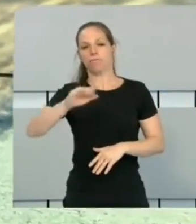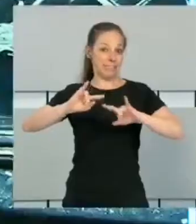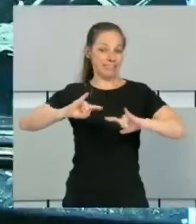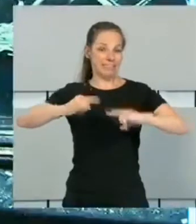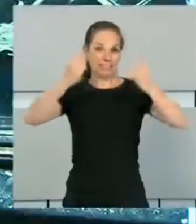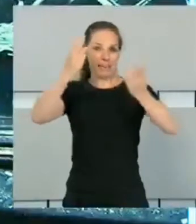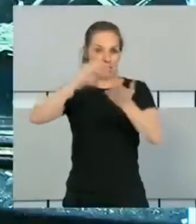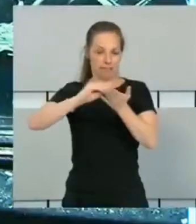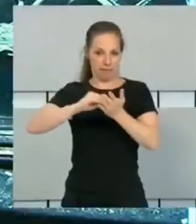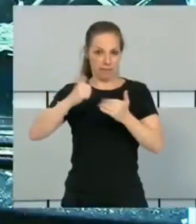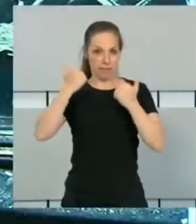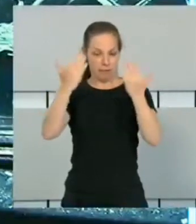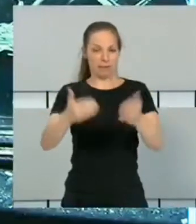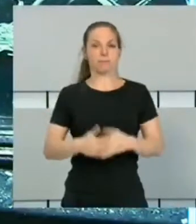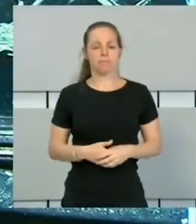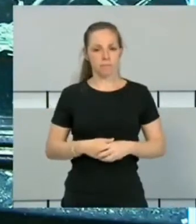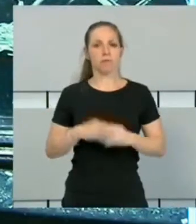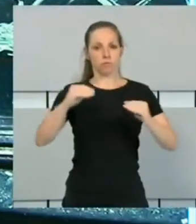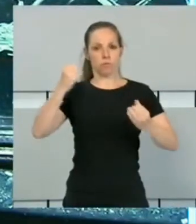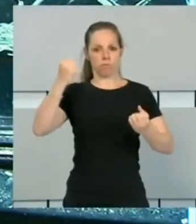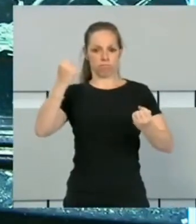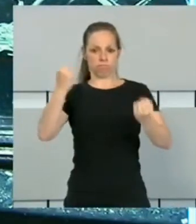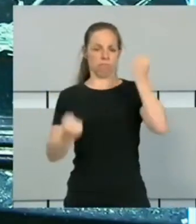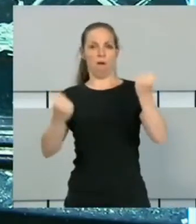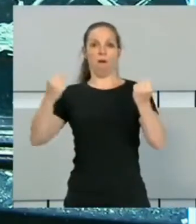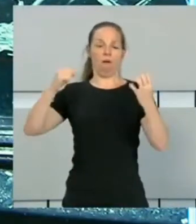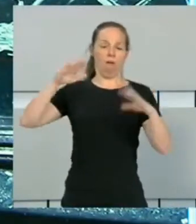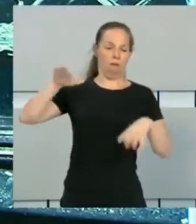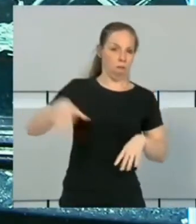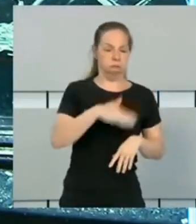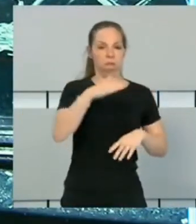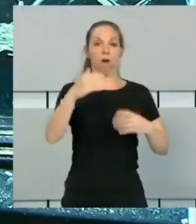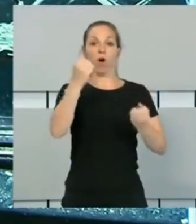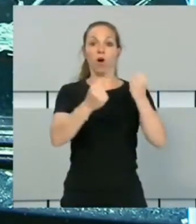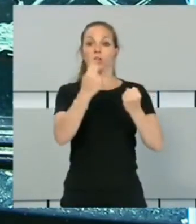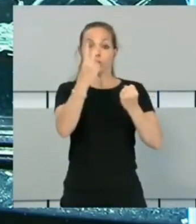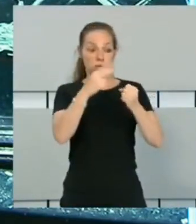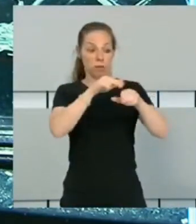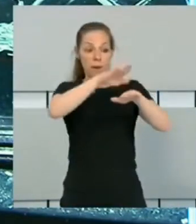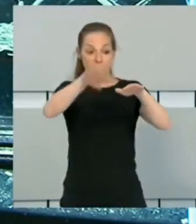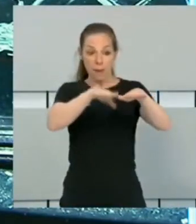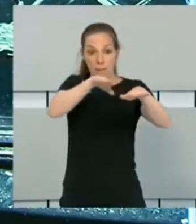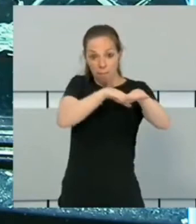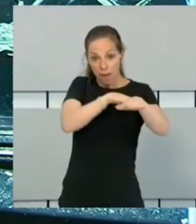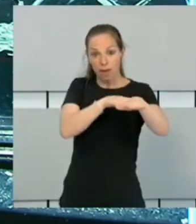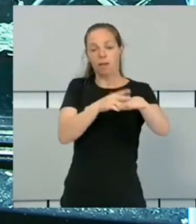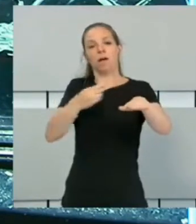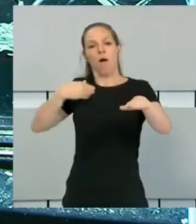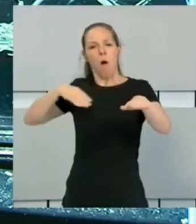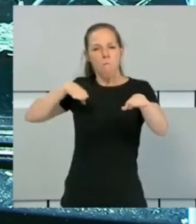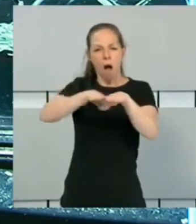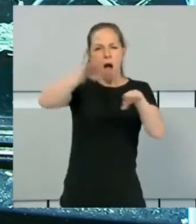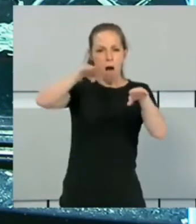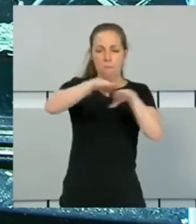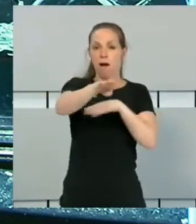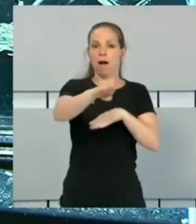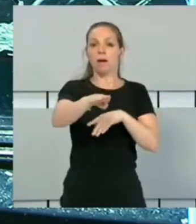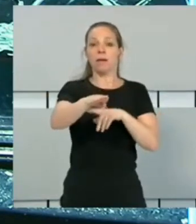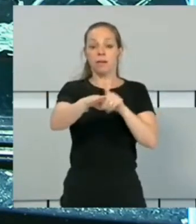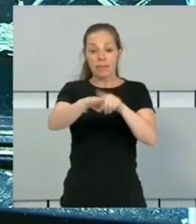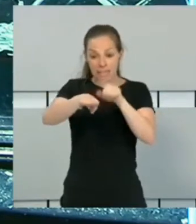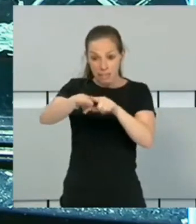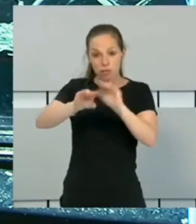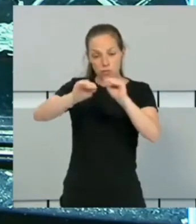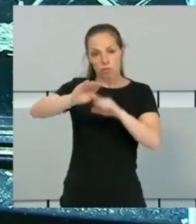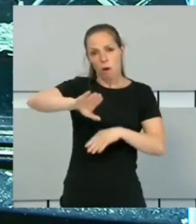dos heridos. Ha perdido el control de su vehículo y ha impactado con dos coches que se encontraban estacionados. El coche, como van a ver,